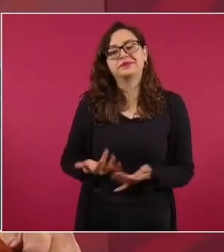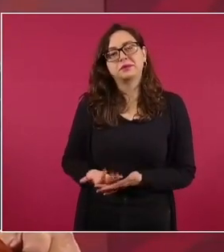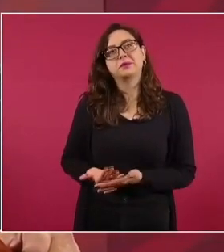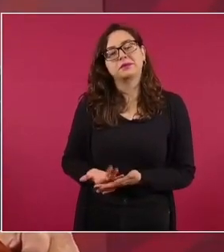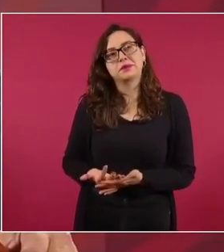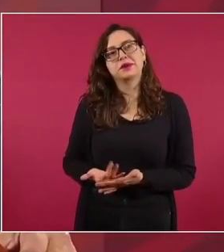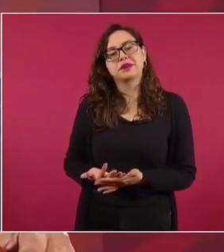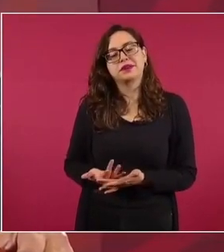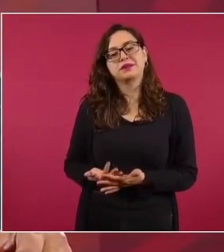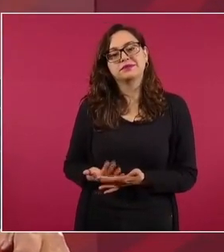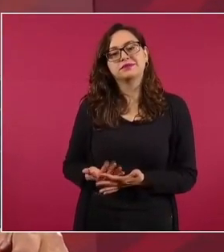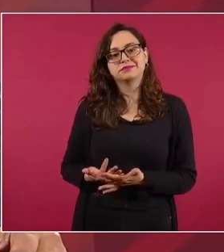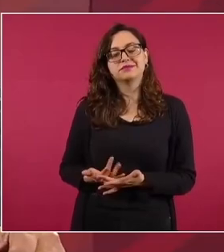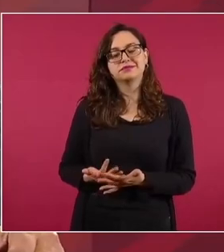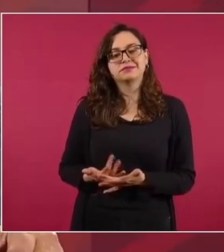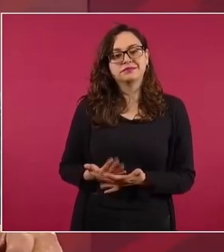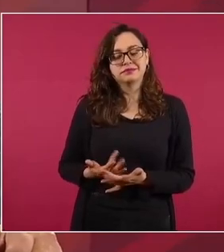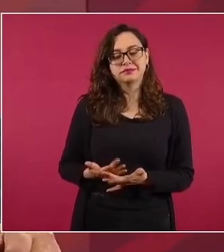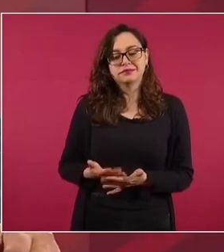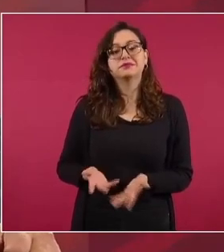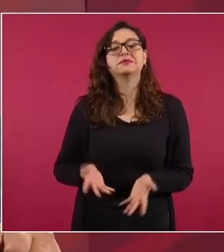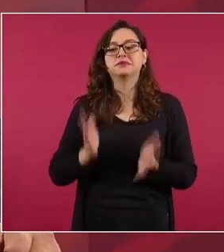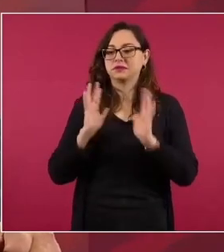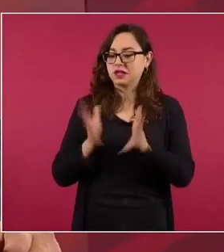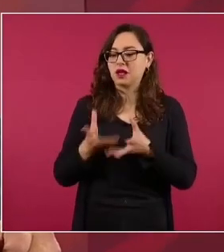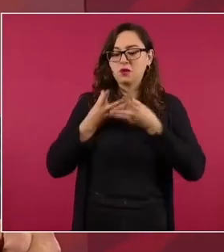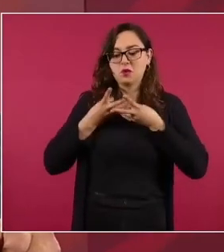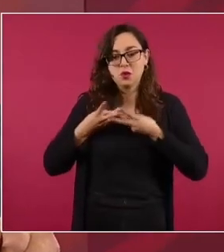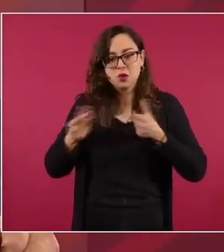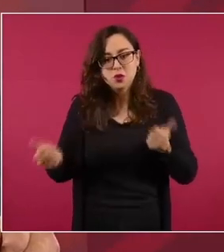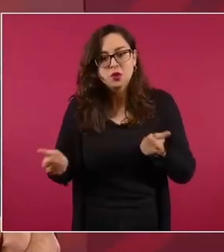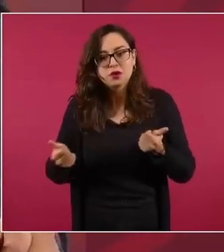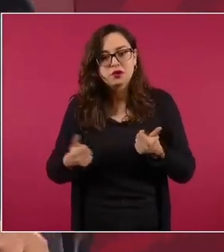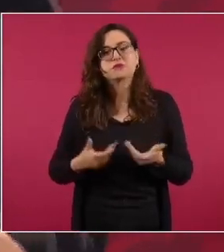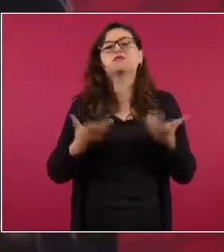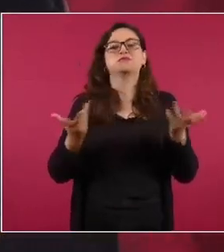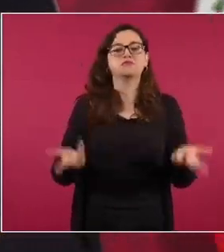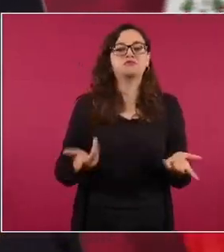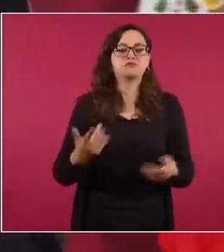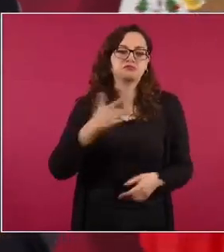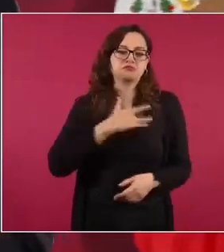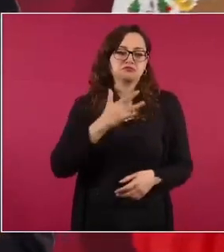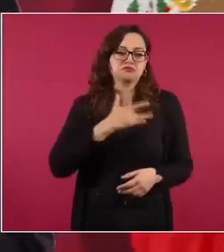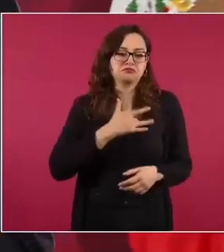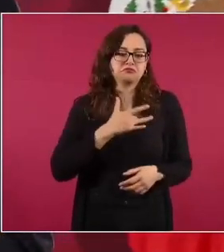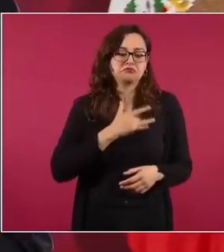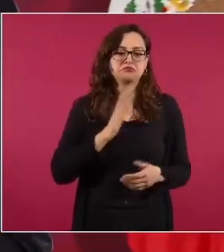pasara el COVID. Y ya fui al hospital y ya hicieron el cateterismo.